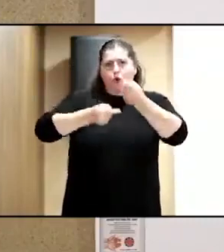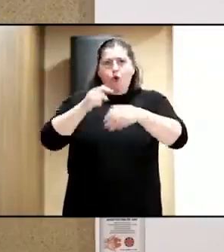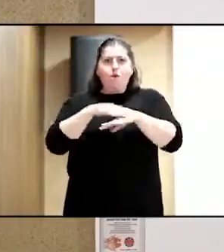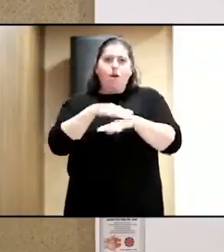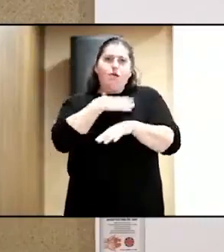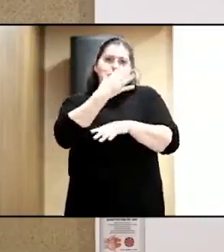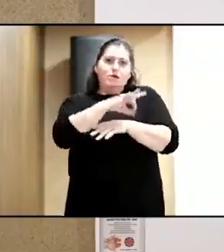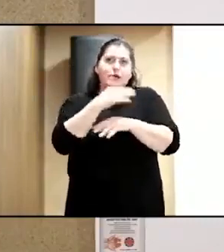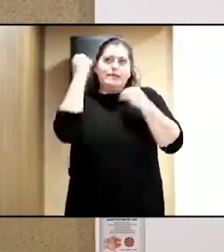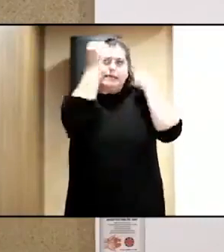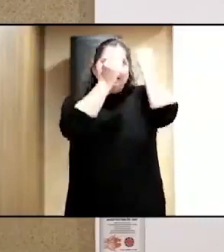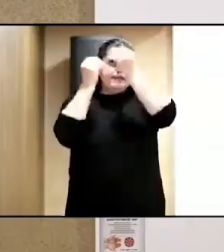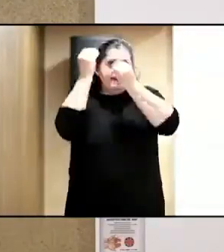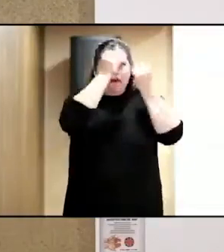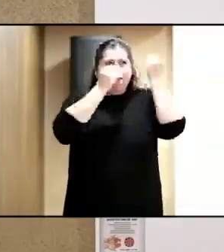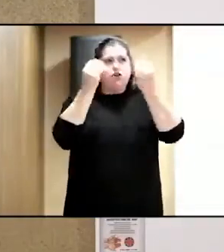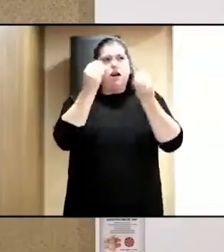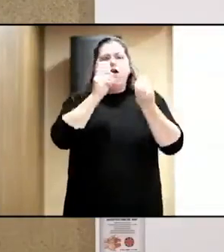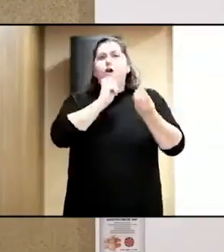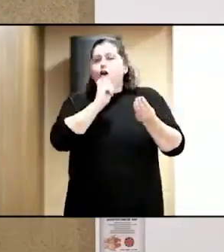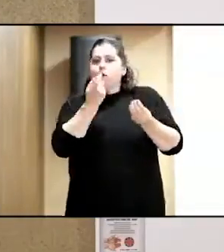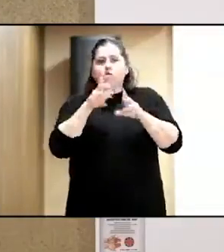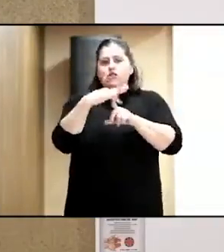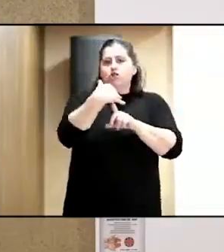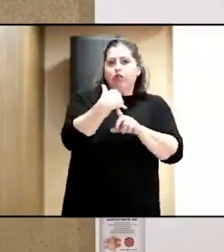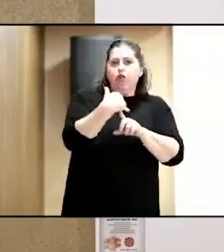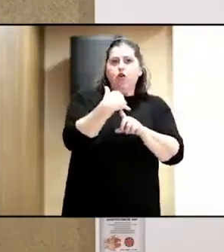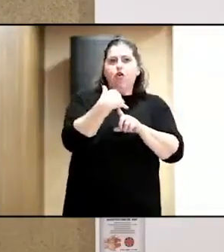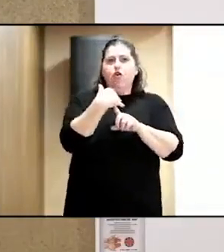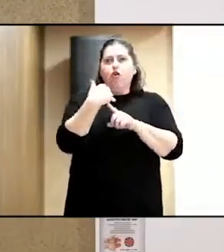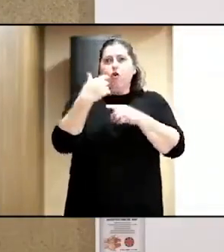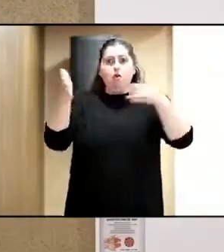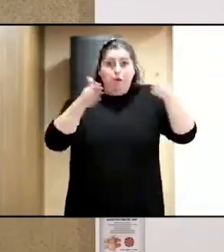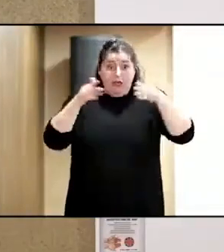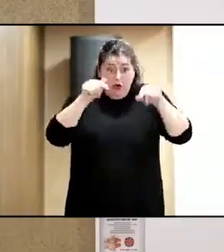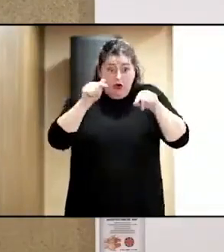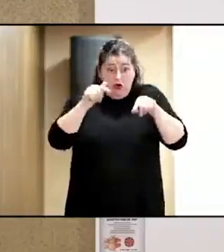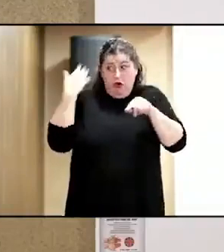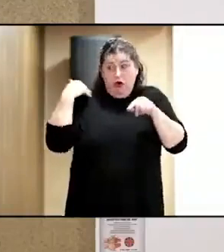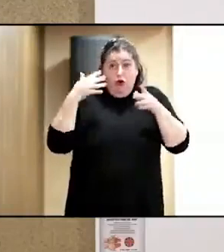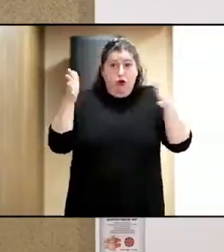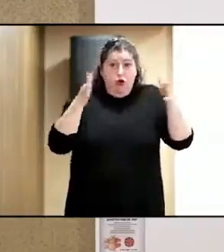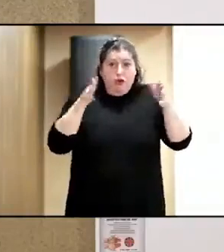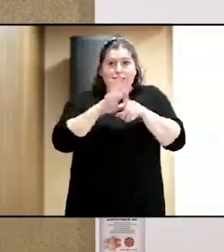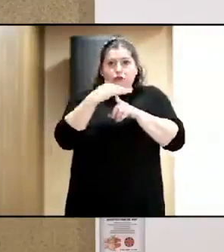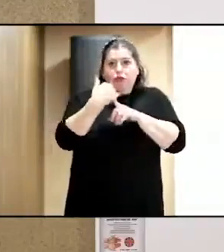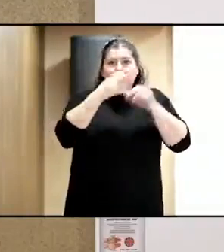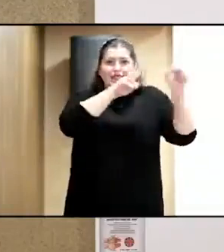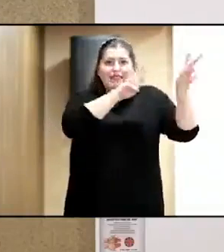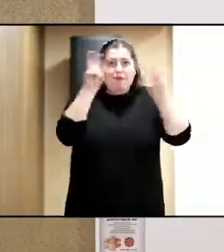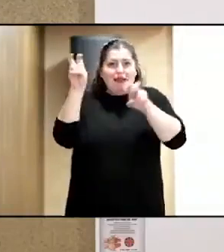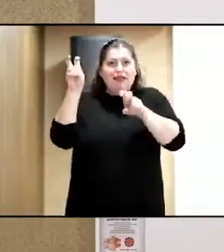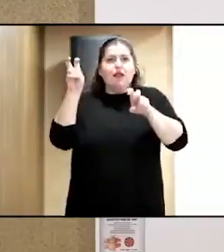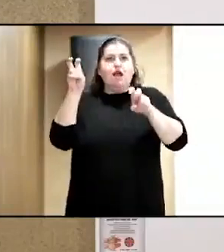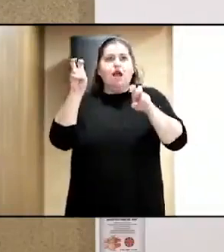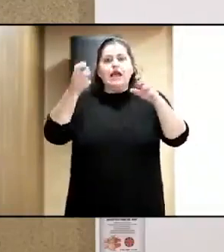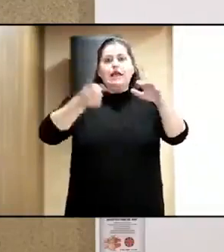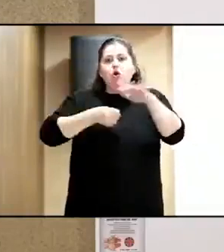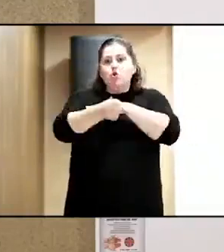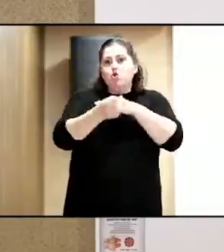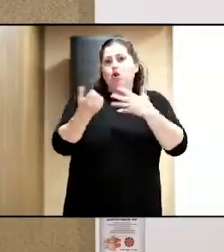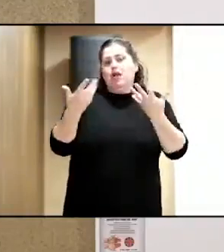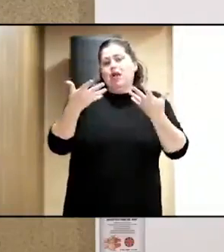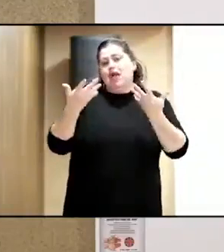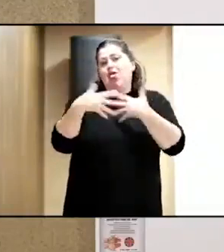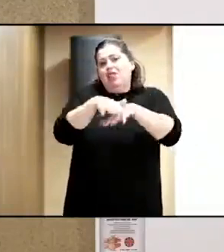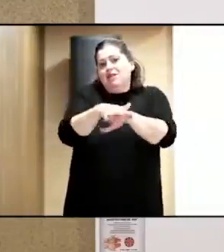digamos, y reflexionar sobre cómo se encontraba en ese momento la temática de inclusión y accesibilidad